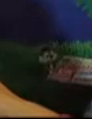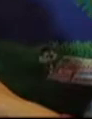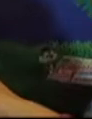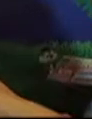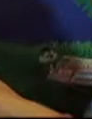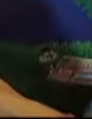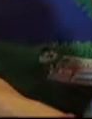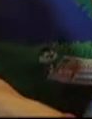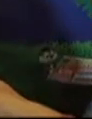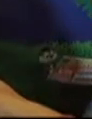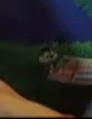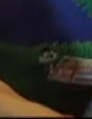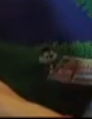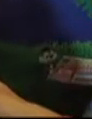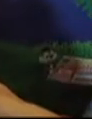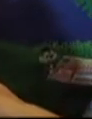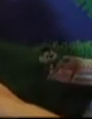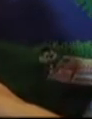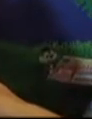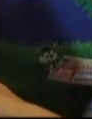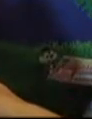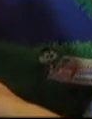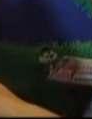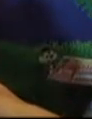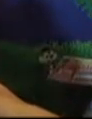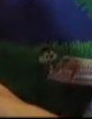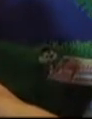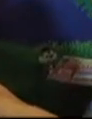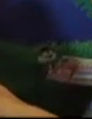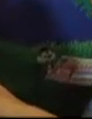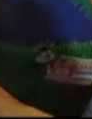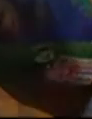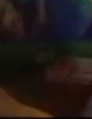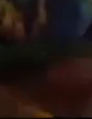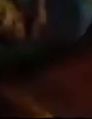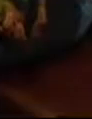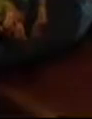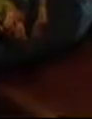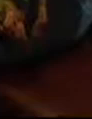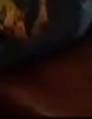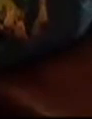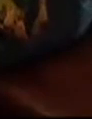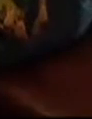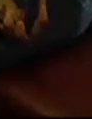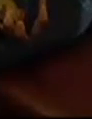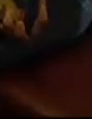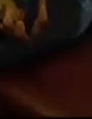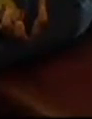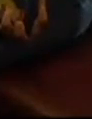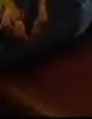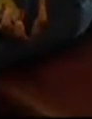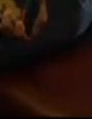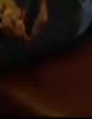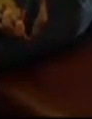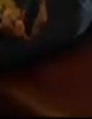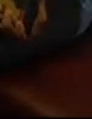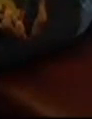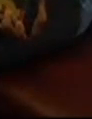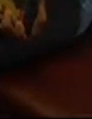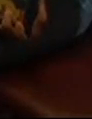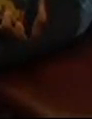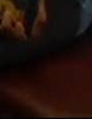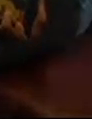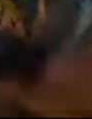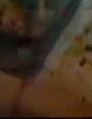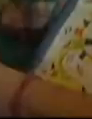Y siempre lo leían, nunca se cerraba, porque era muy especial para ellos.